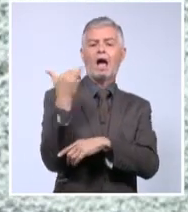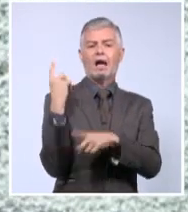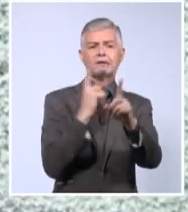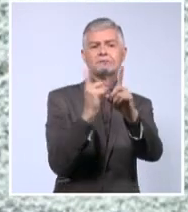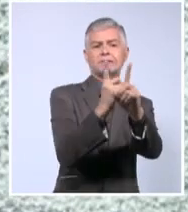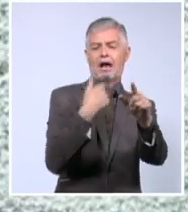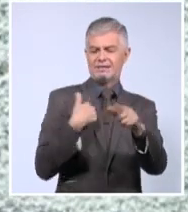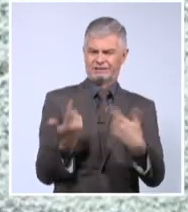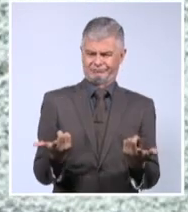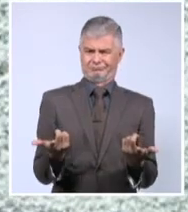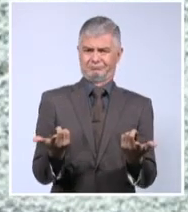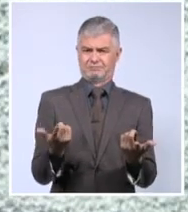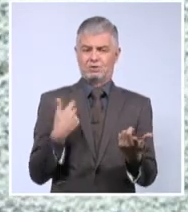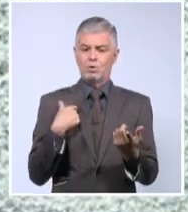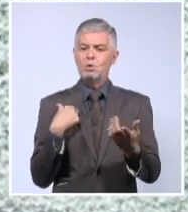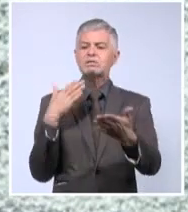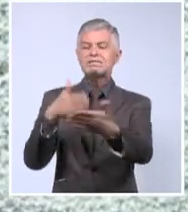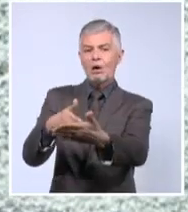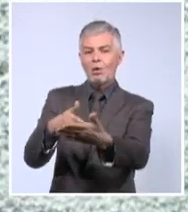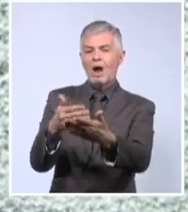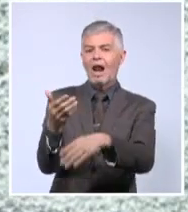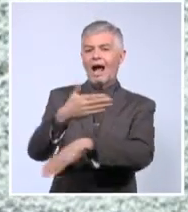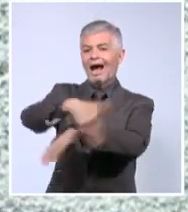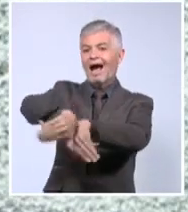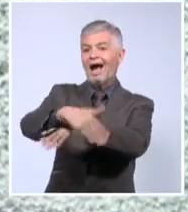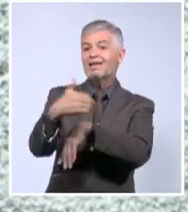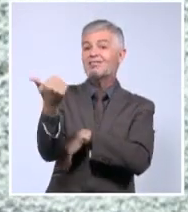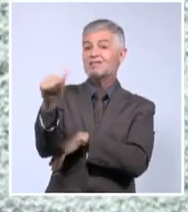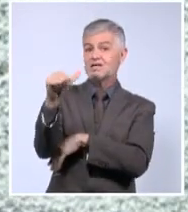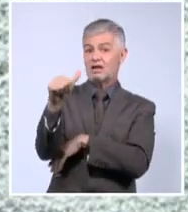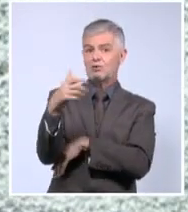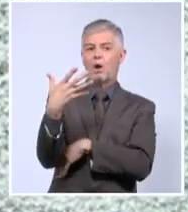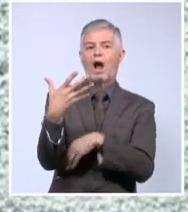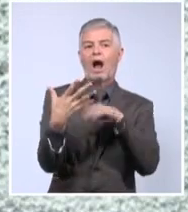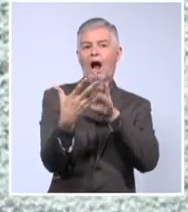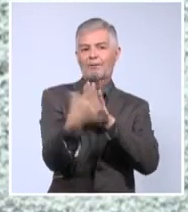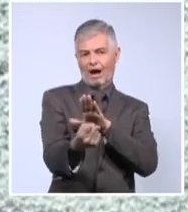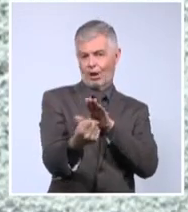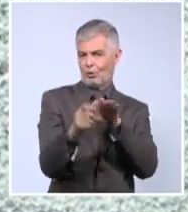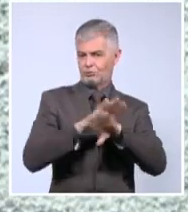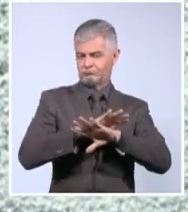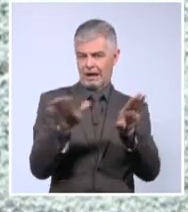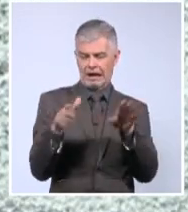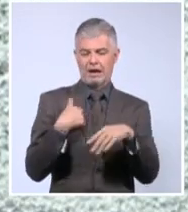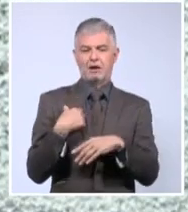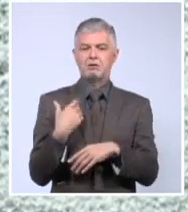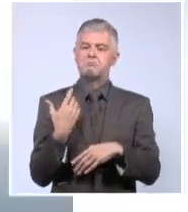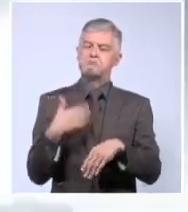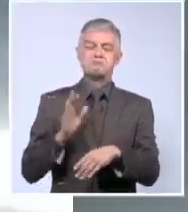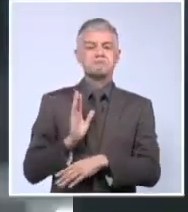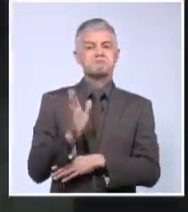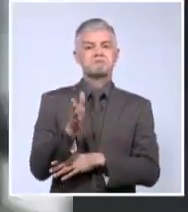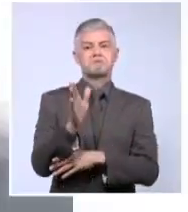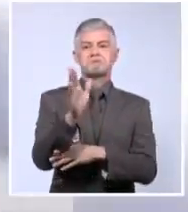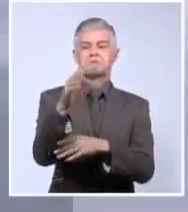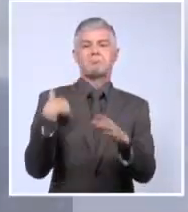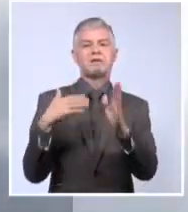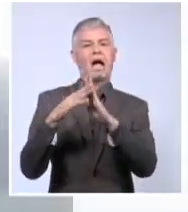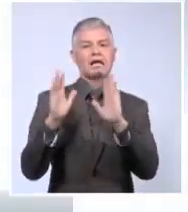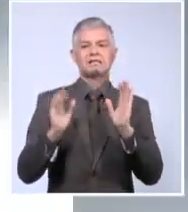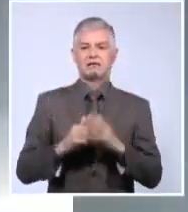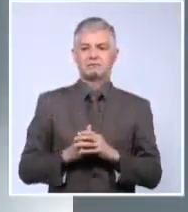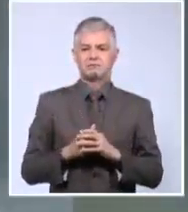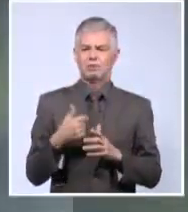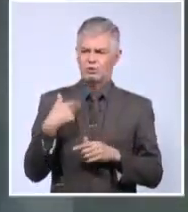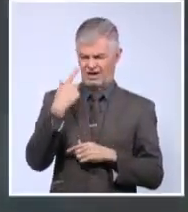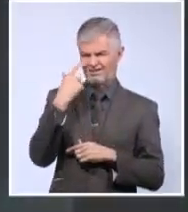corriendo, ya termino, llevo a la calle 10, apago el video y salgo camino tranquilo para mi casa. Usted lo oyó, lanzó